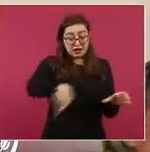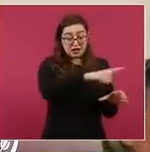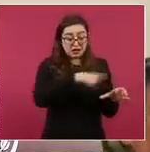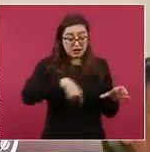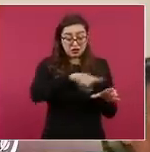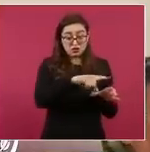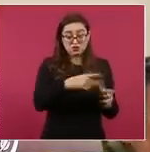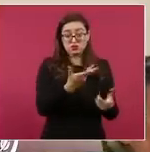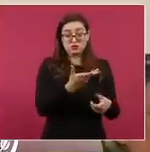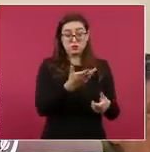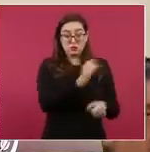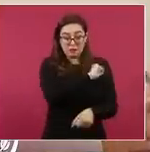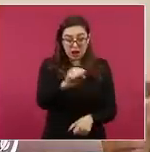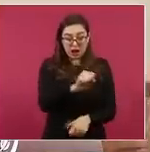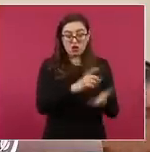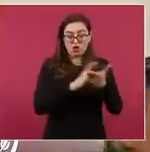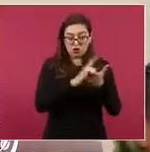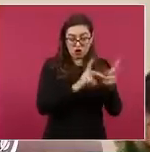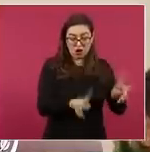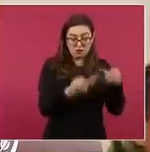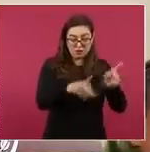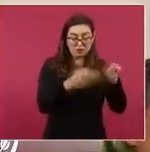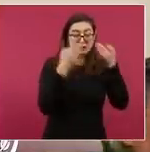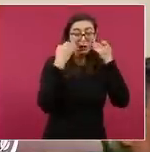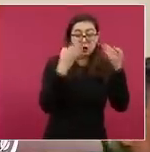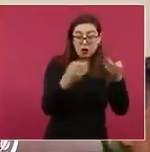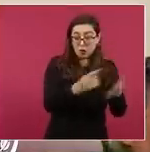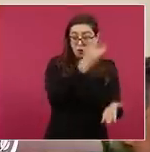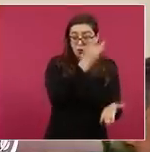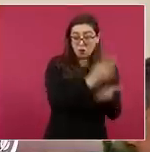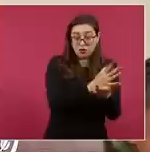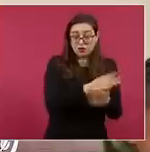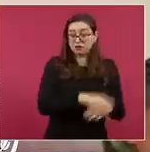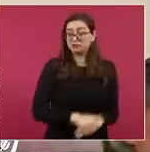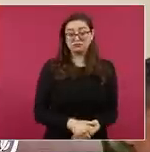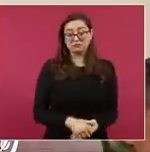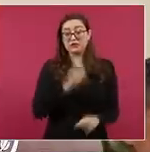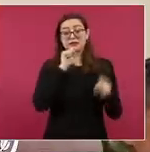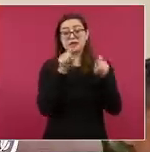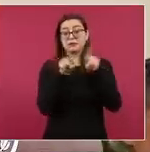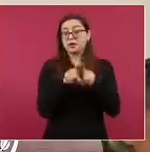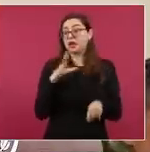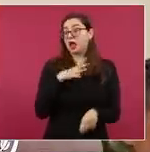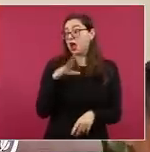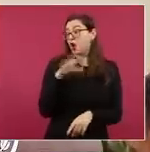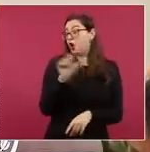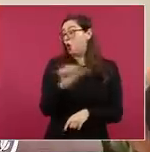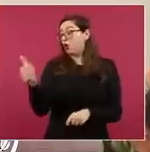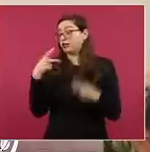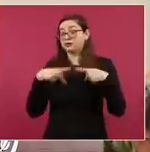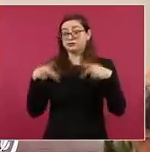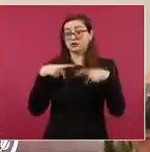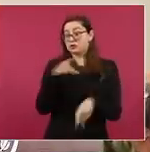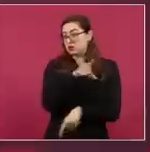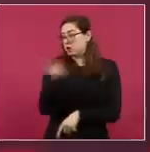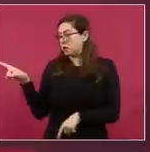juzgados, hay otro tipo de testigos, ya están dando su versión